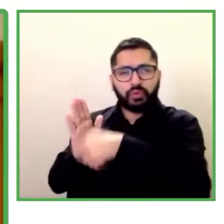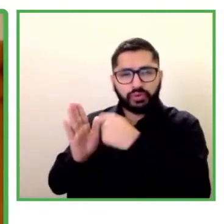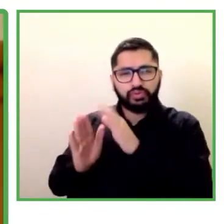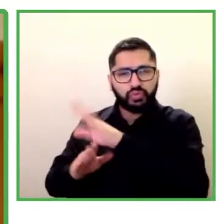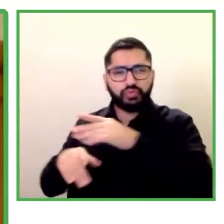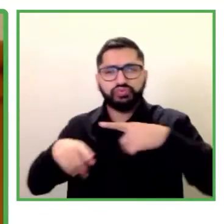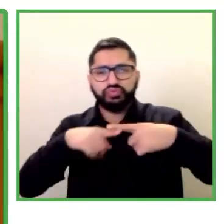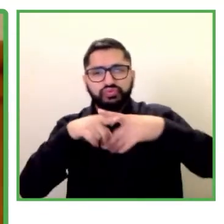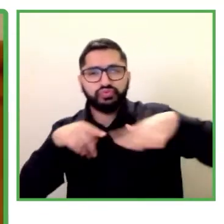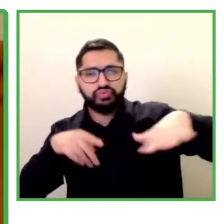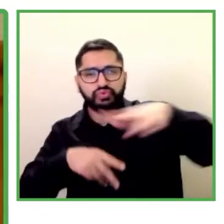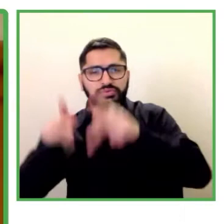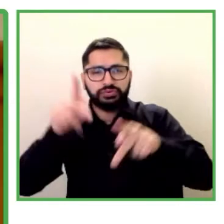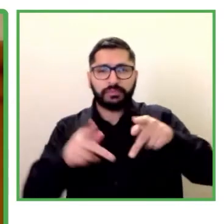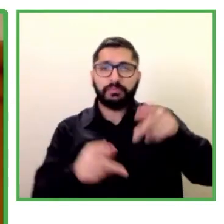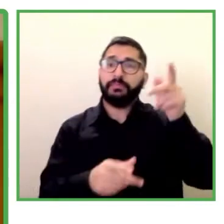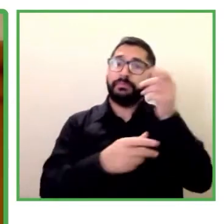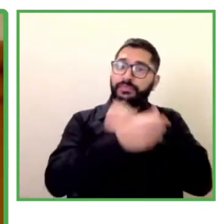Carolina cuando quieras.